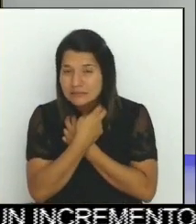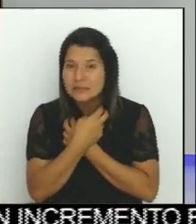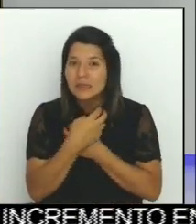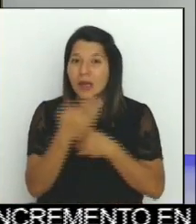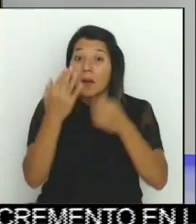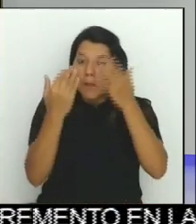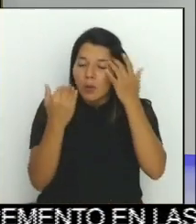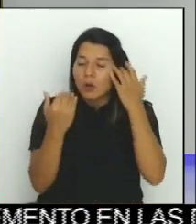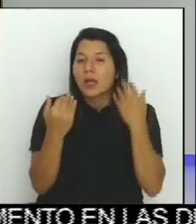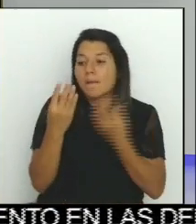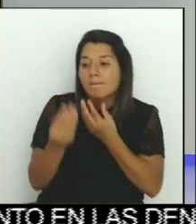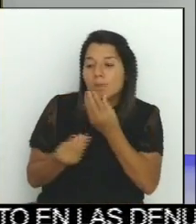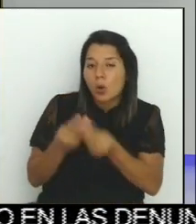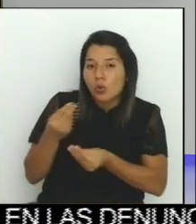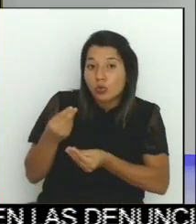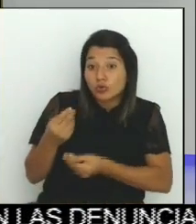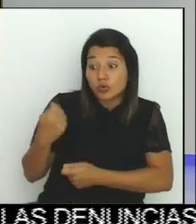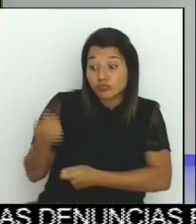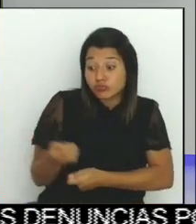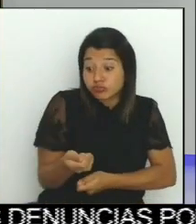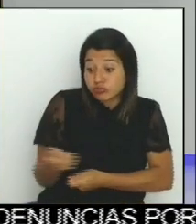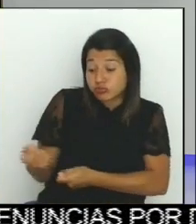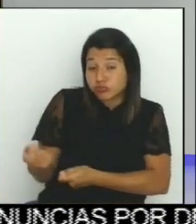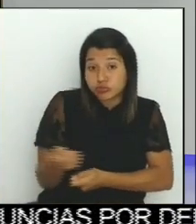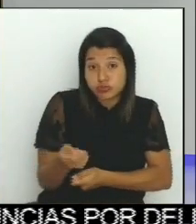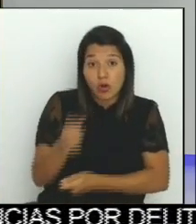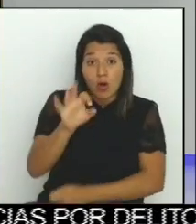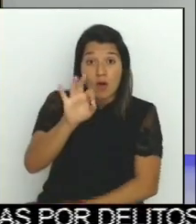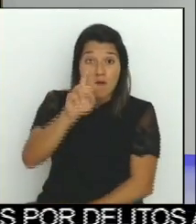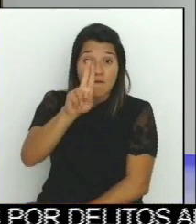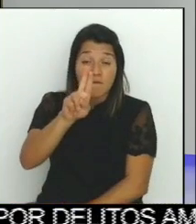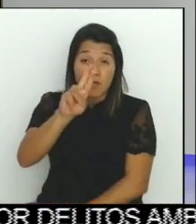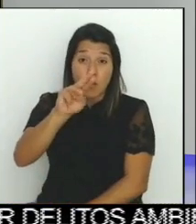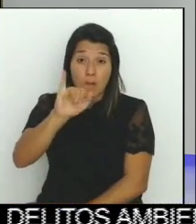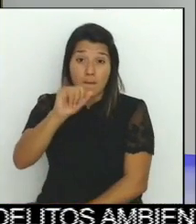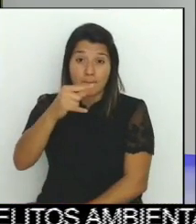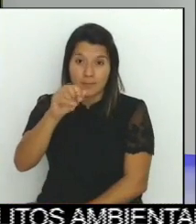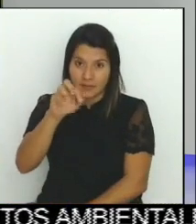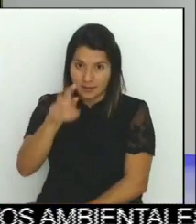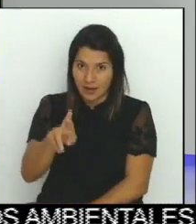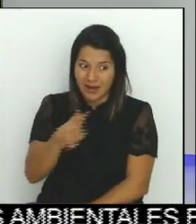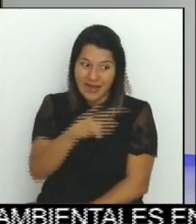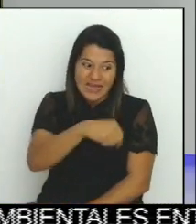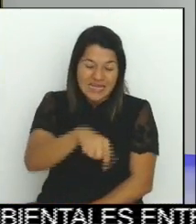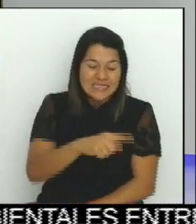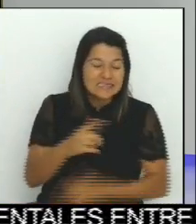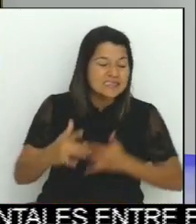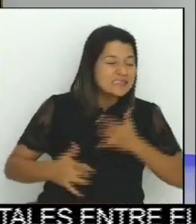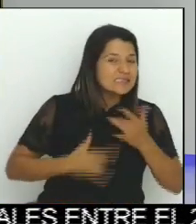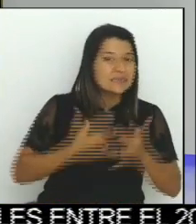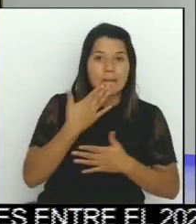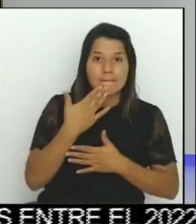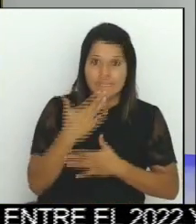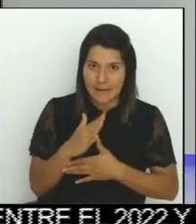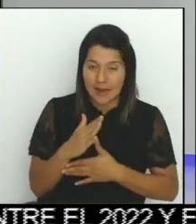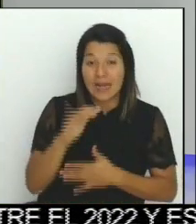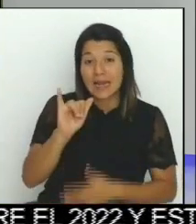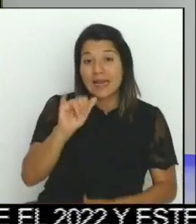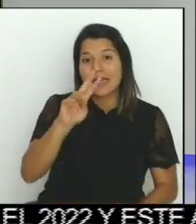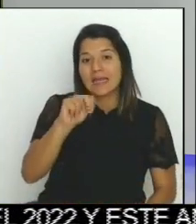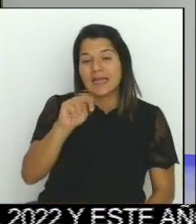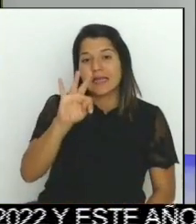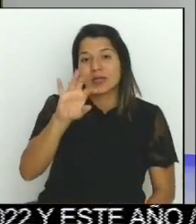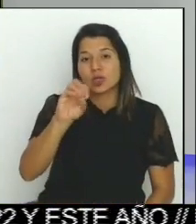se enfrenta a una orden sanitaria sin sanciones significativas. Sin embargo, se trabaja en un proyecto de ley que busca modificar